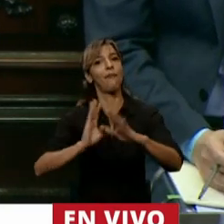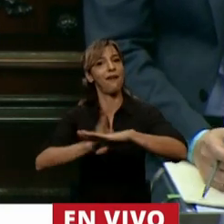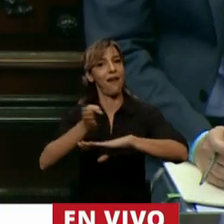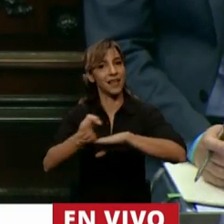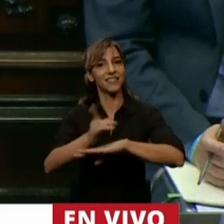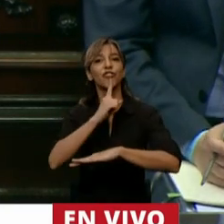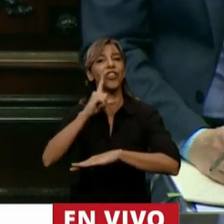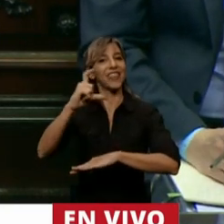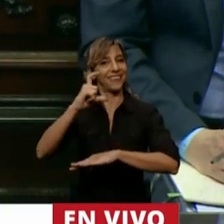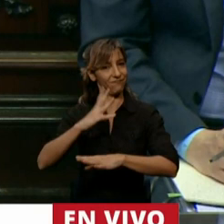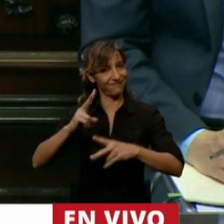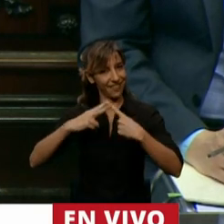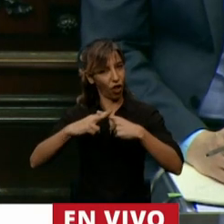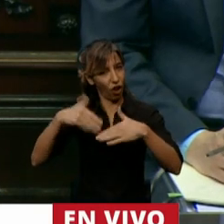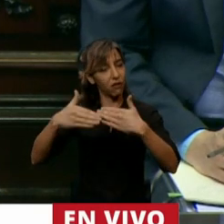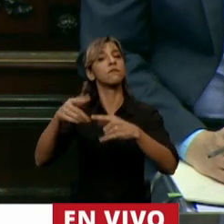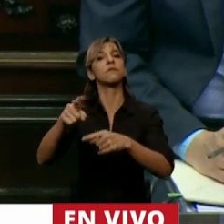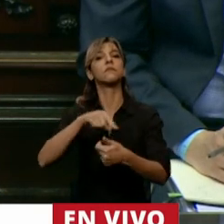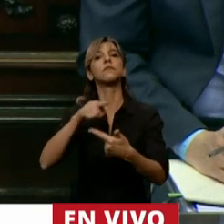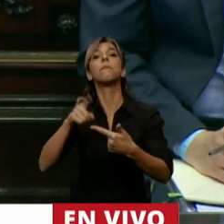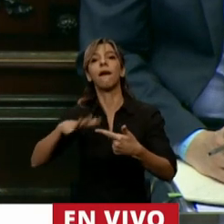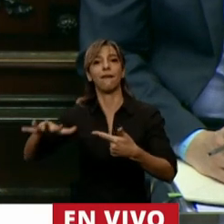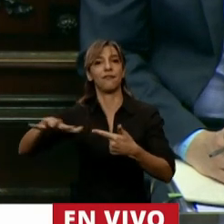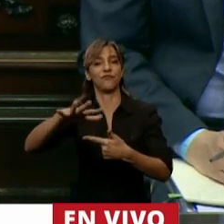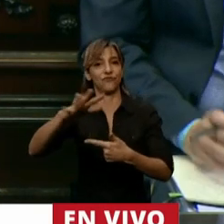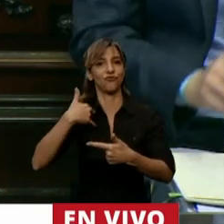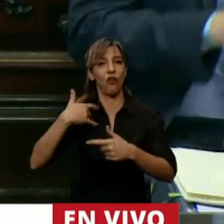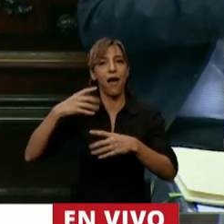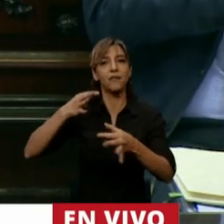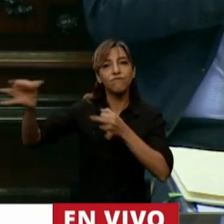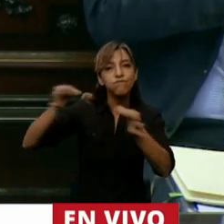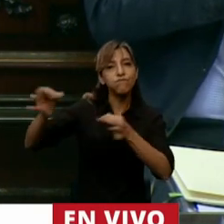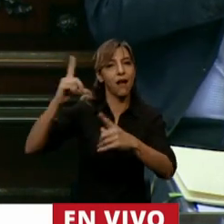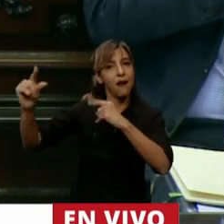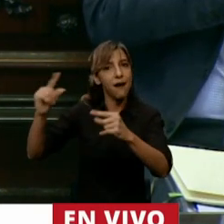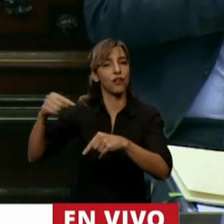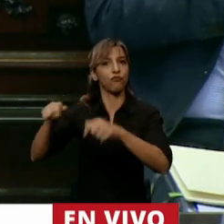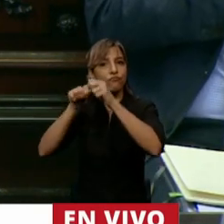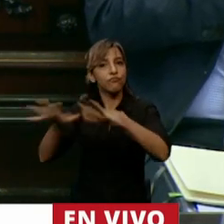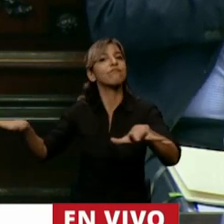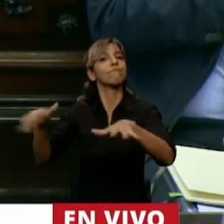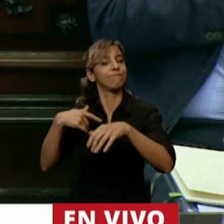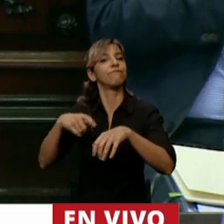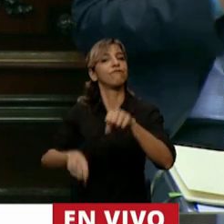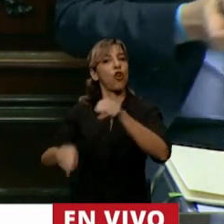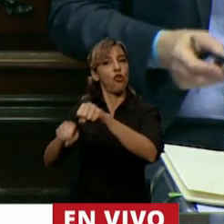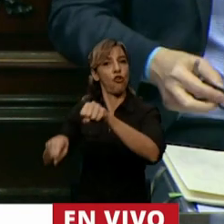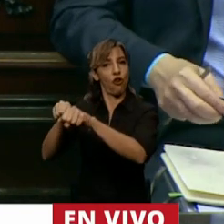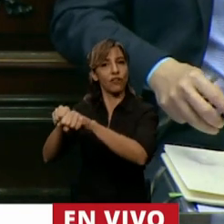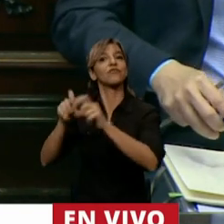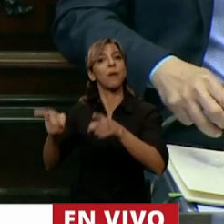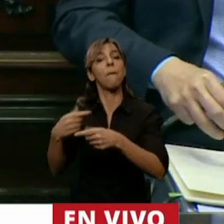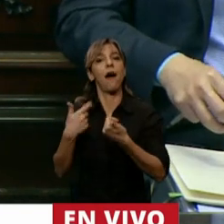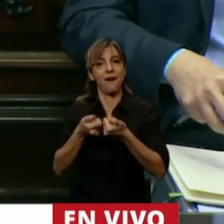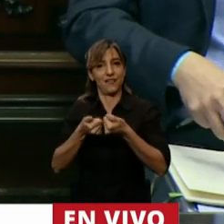de poblaciones de zonas adversas y desatendidas para el despliegue de redes programa de despliegue de redes de acceso a servicios de comunicación